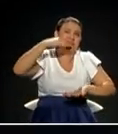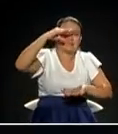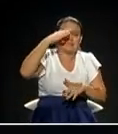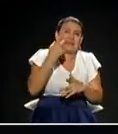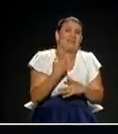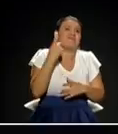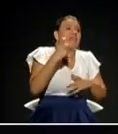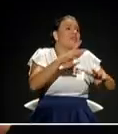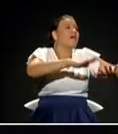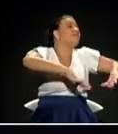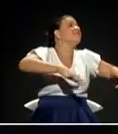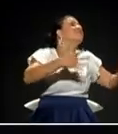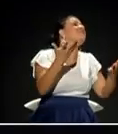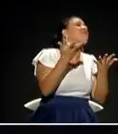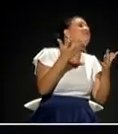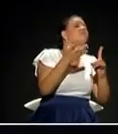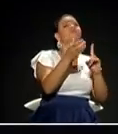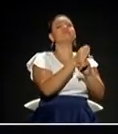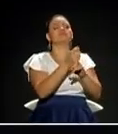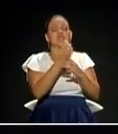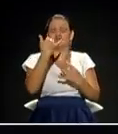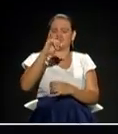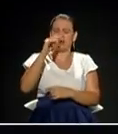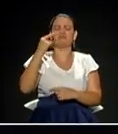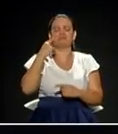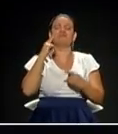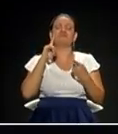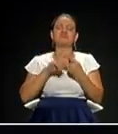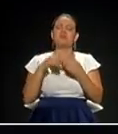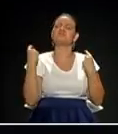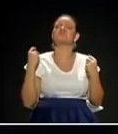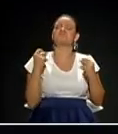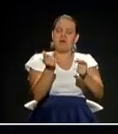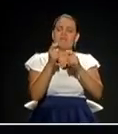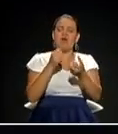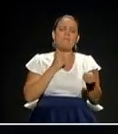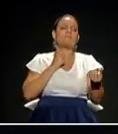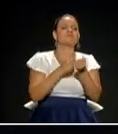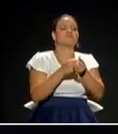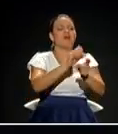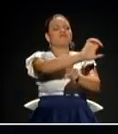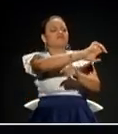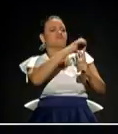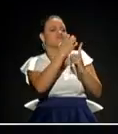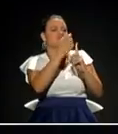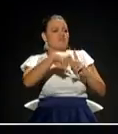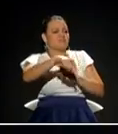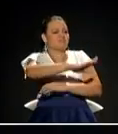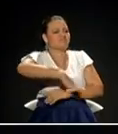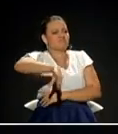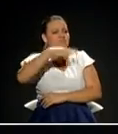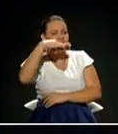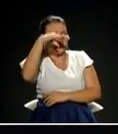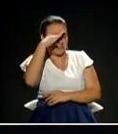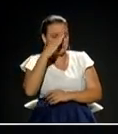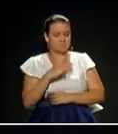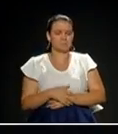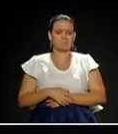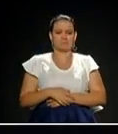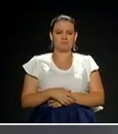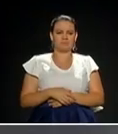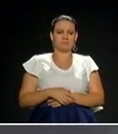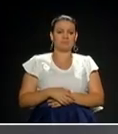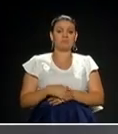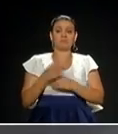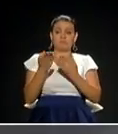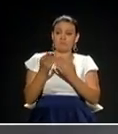Entonces, lo voy a hacer, ya está diseñada y rápidamente lo voy a hacer para apoyar más la cultura y más espacios en Medellín. Su intervención,